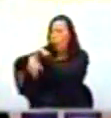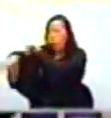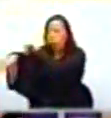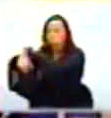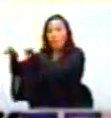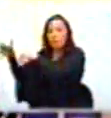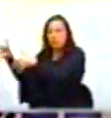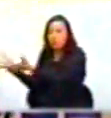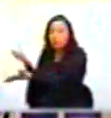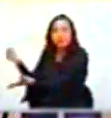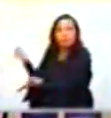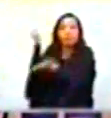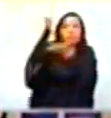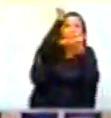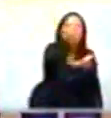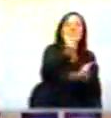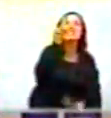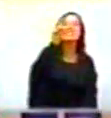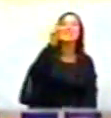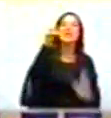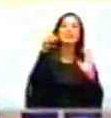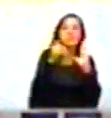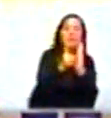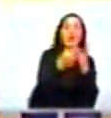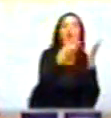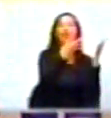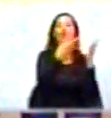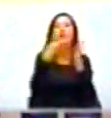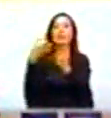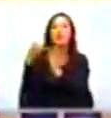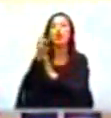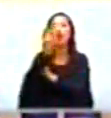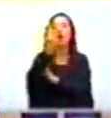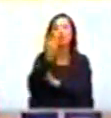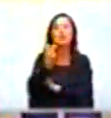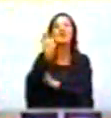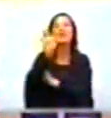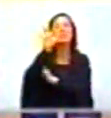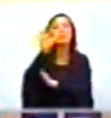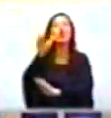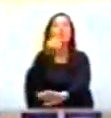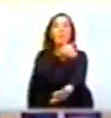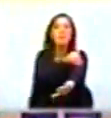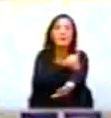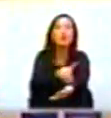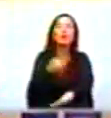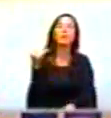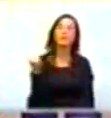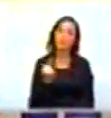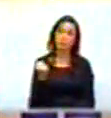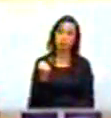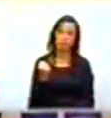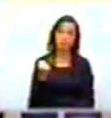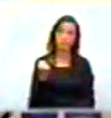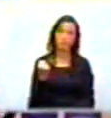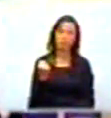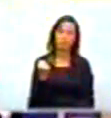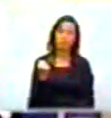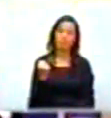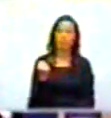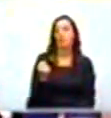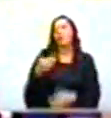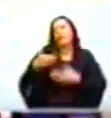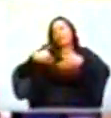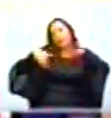correspondieron 6.985 millones de pesos. Todos, por